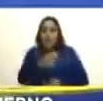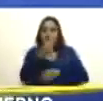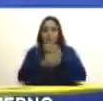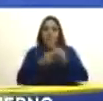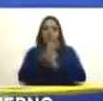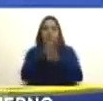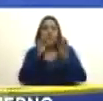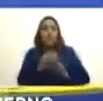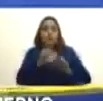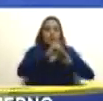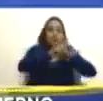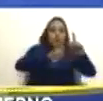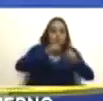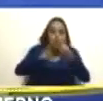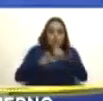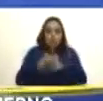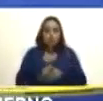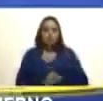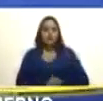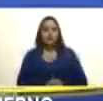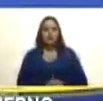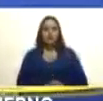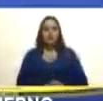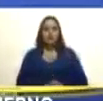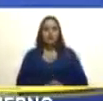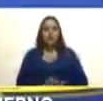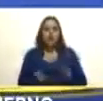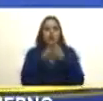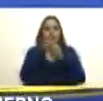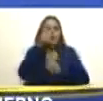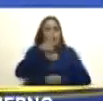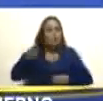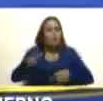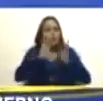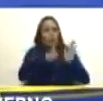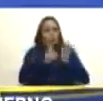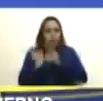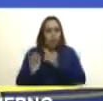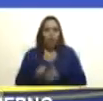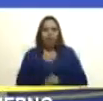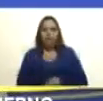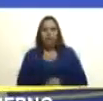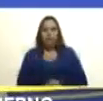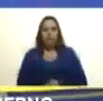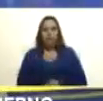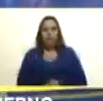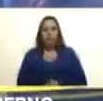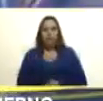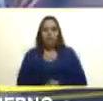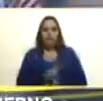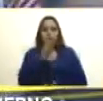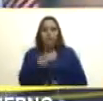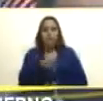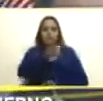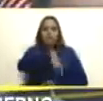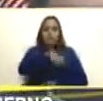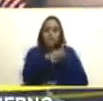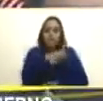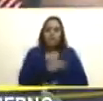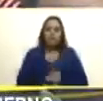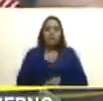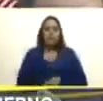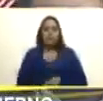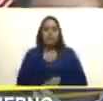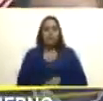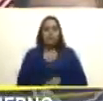mecanismos de consulta con el poder popular con las academias las universidades